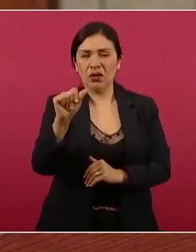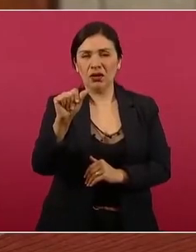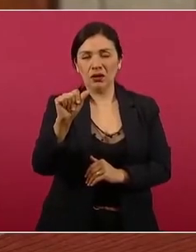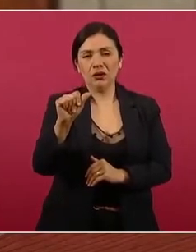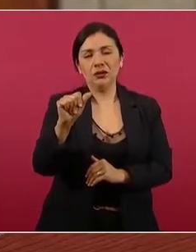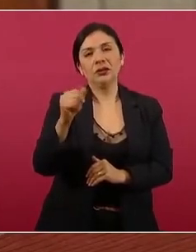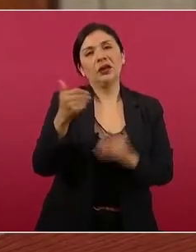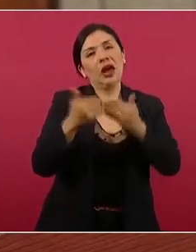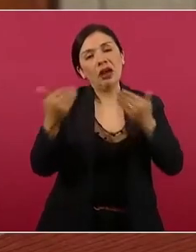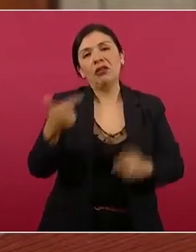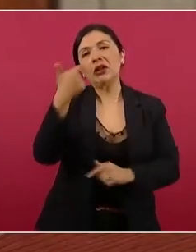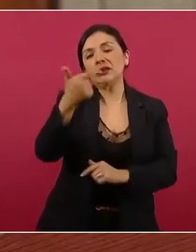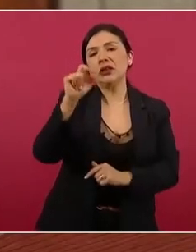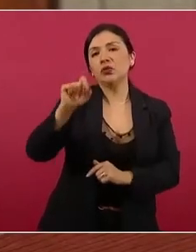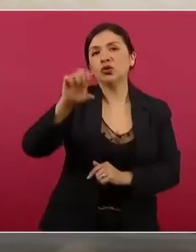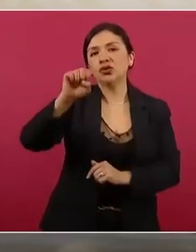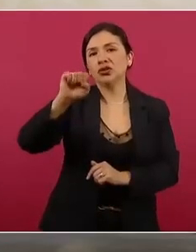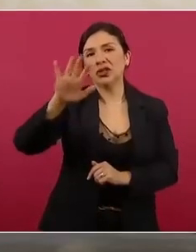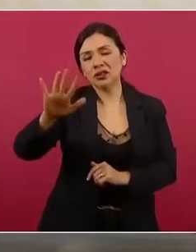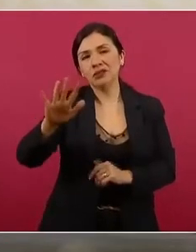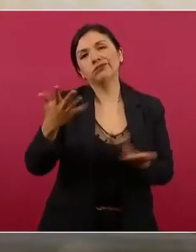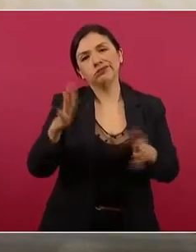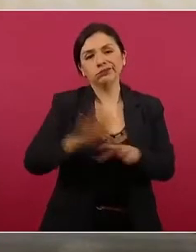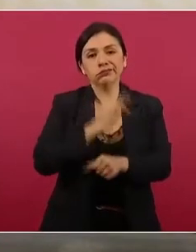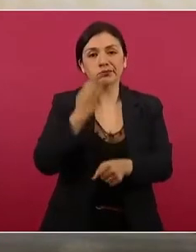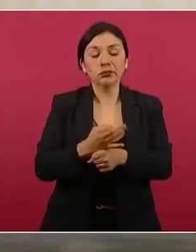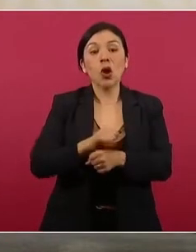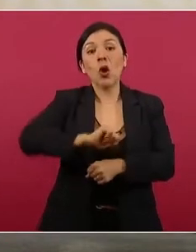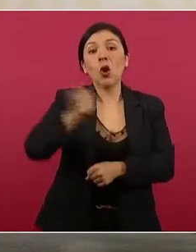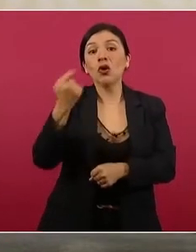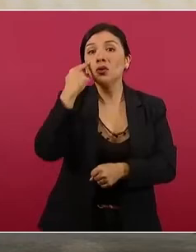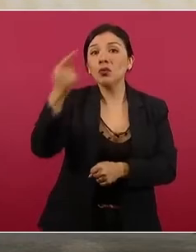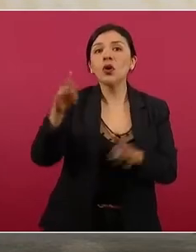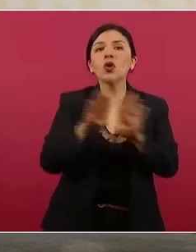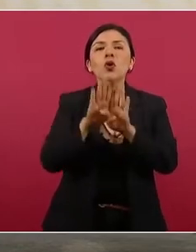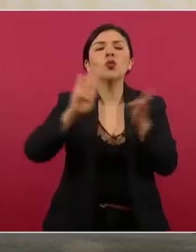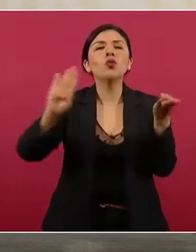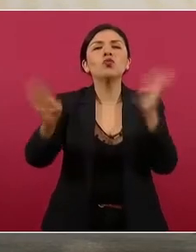Pero miren la que sigue con relación al mundo.